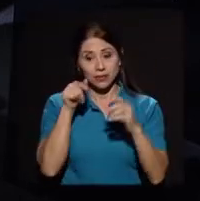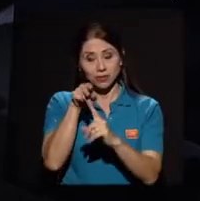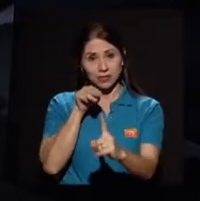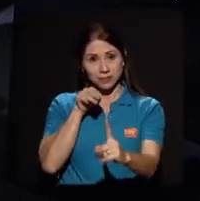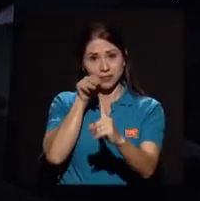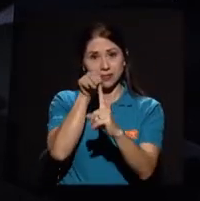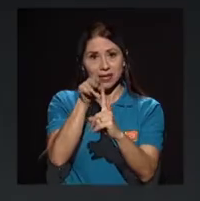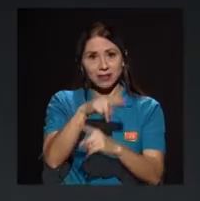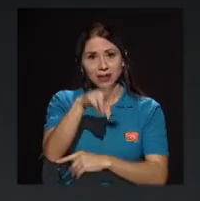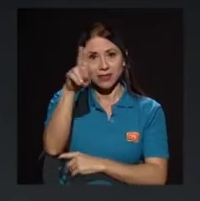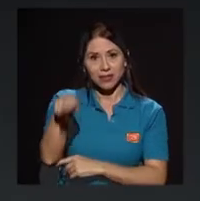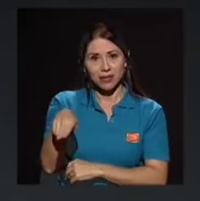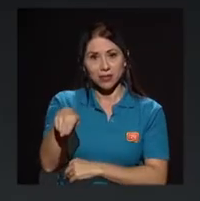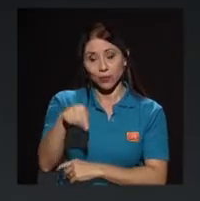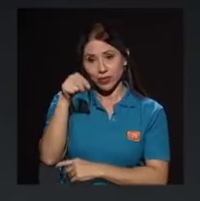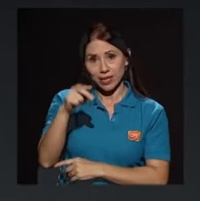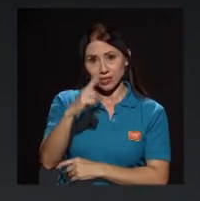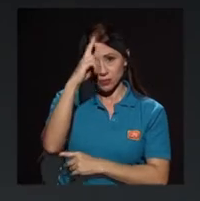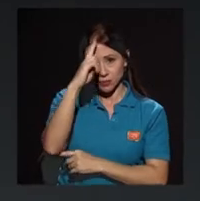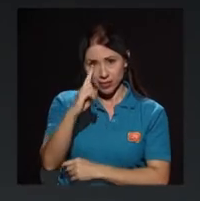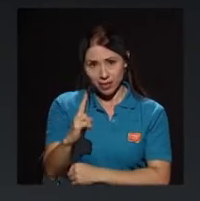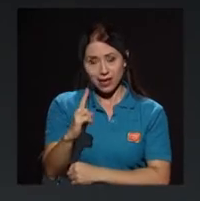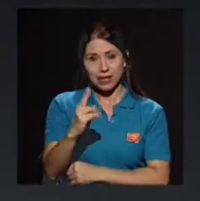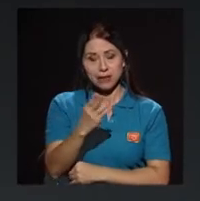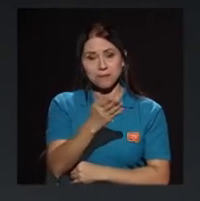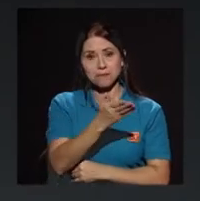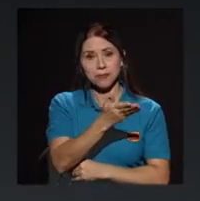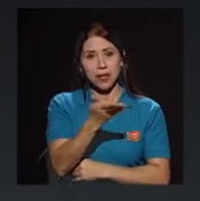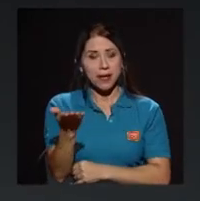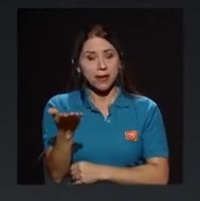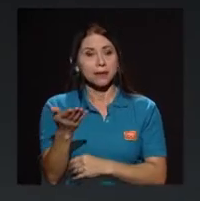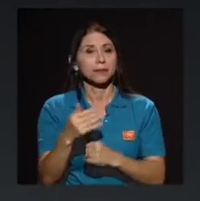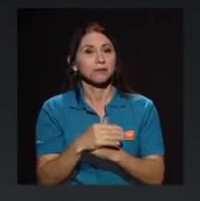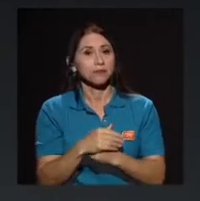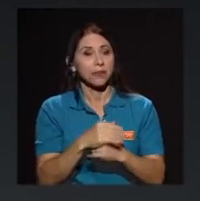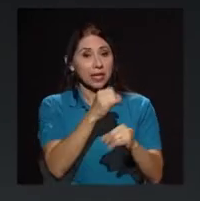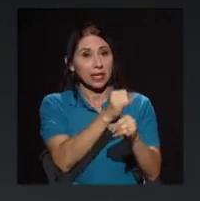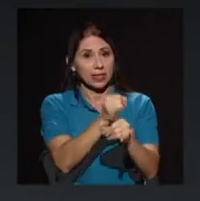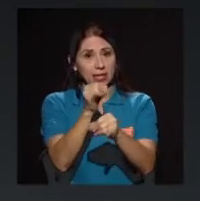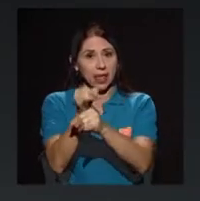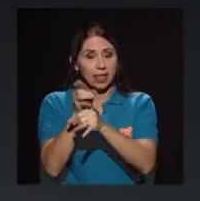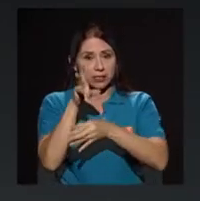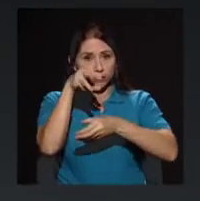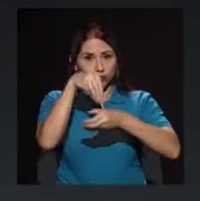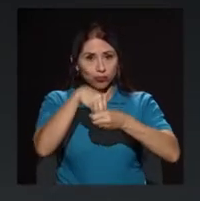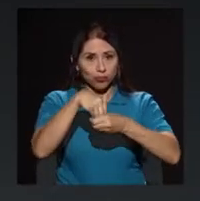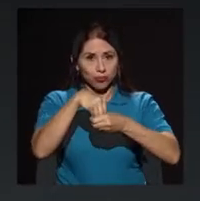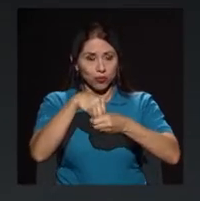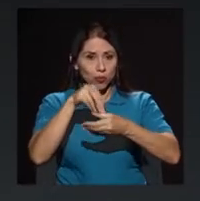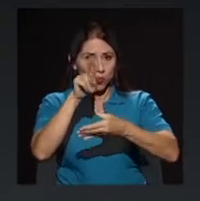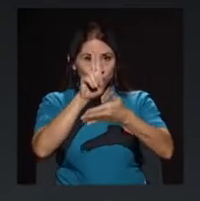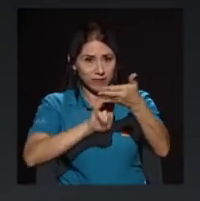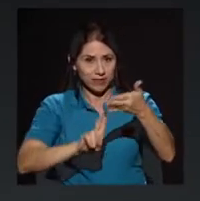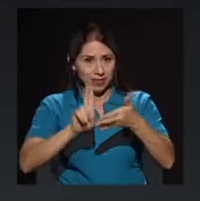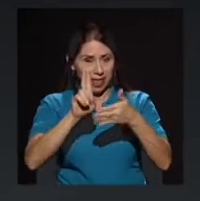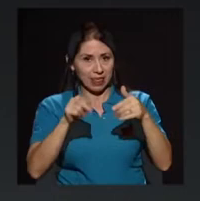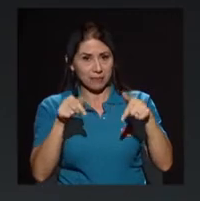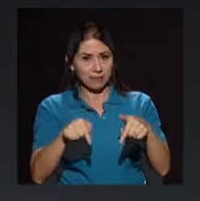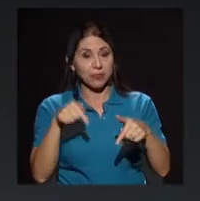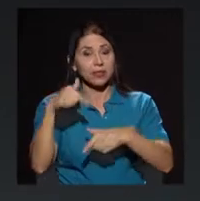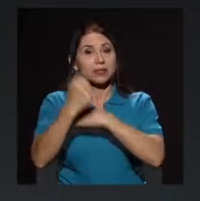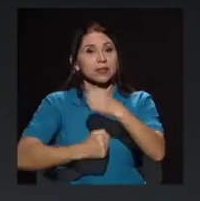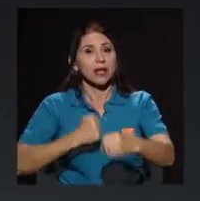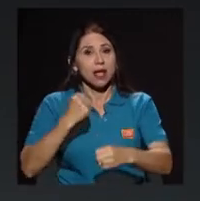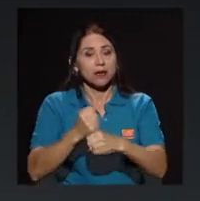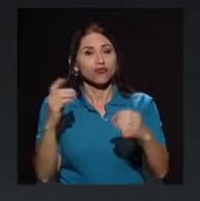homenaje a las entidades de la universidad que, repito, este año tuvieron